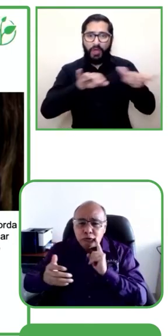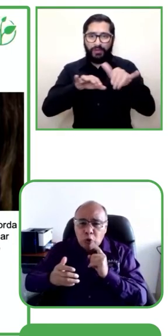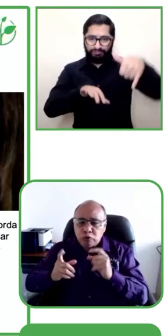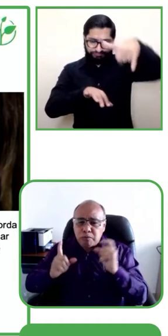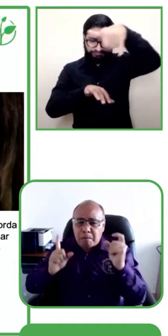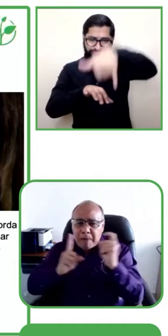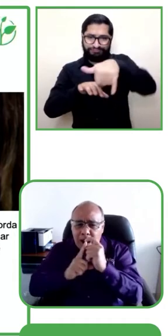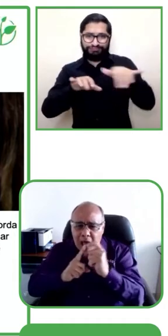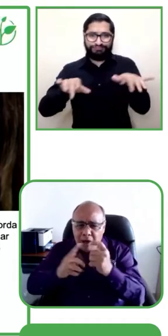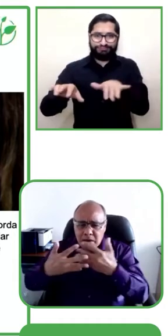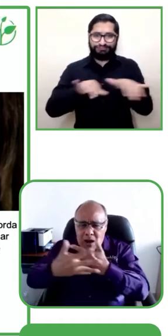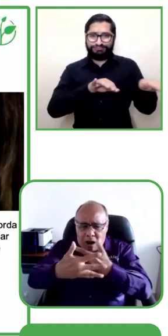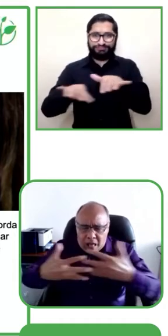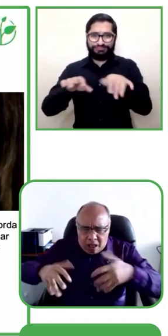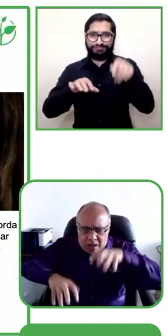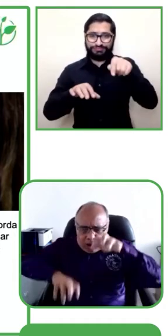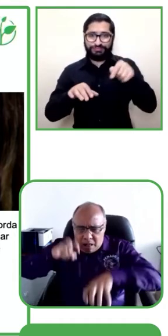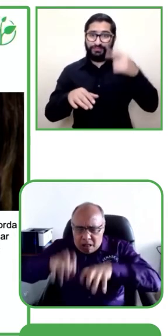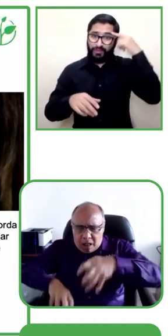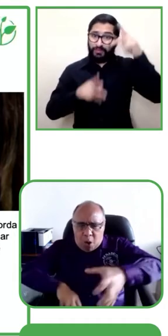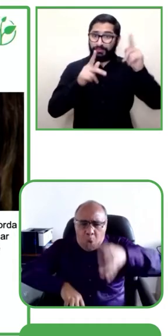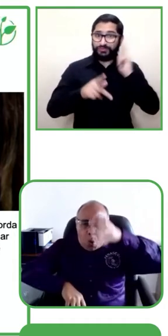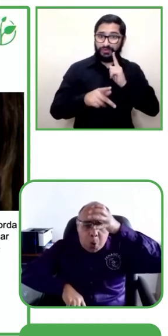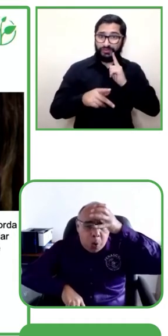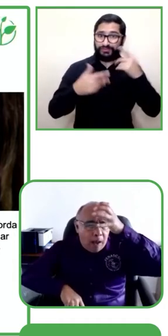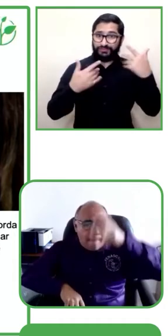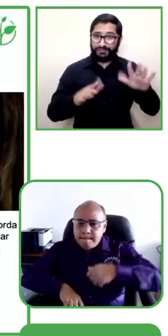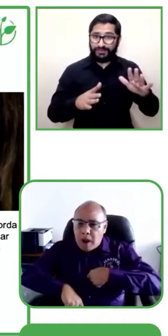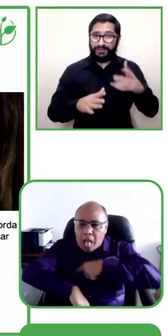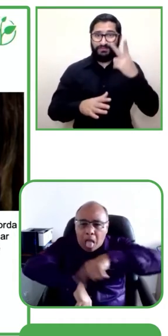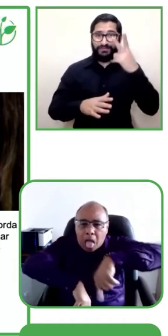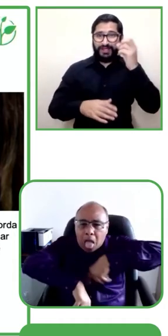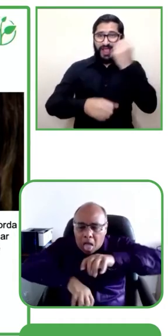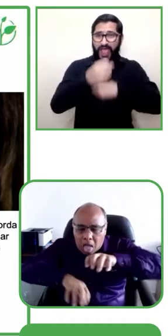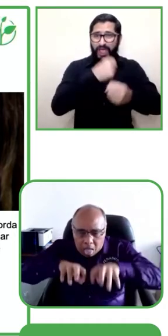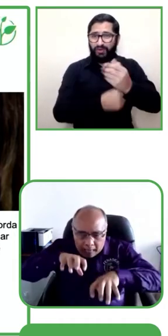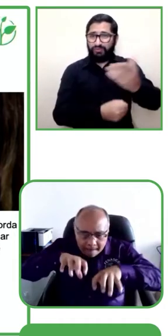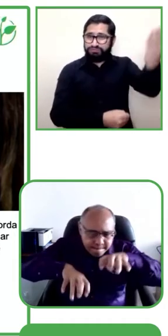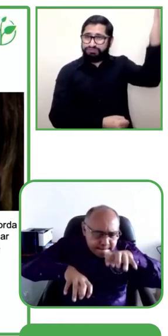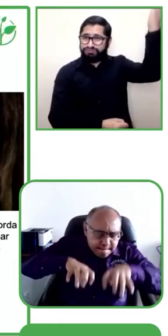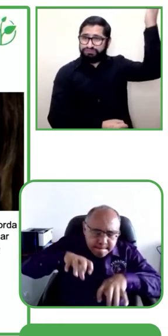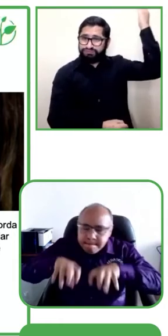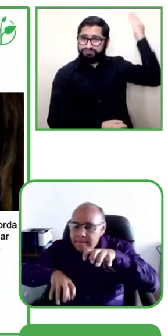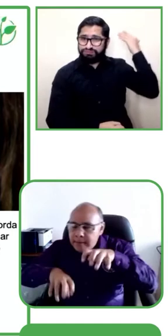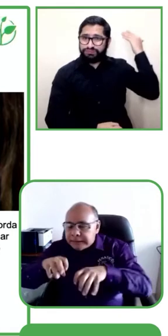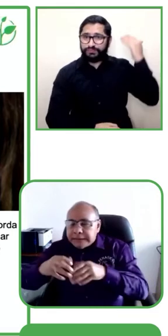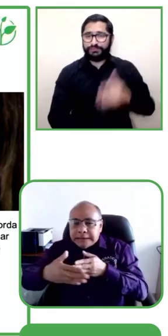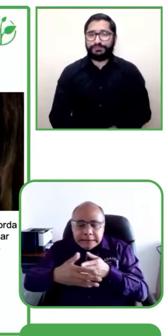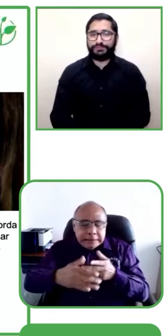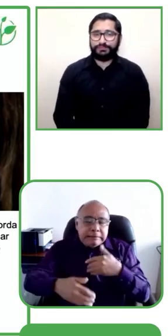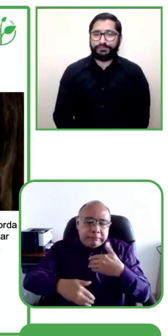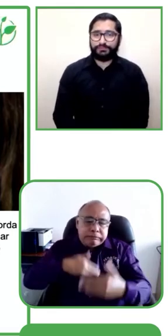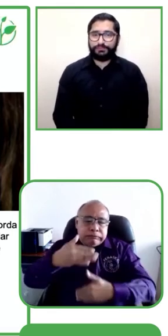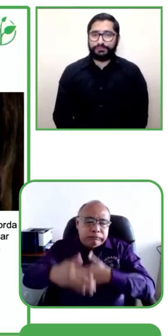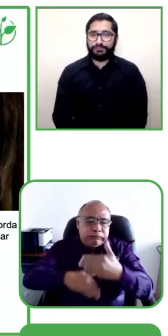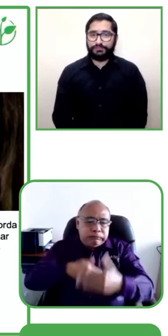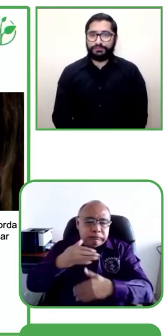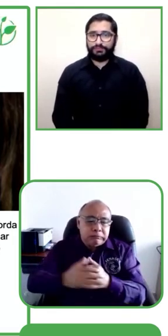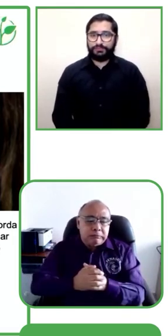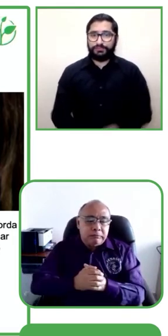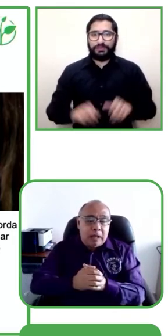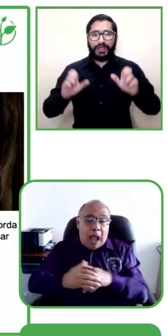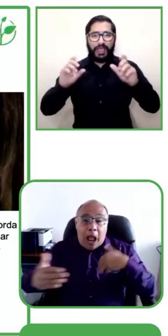no era de calidad, era muy mala realmente, y no conocían muy bien el español y se demoraban digitando y escribiendo